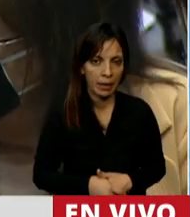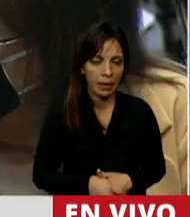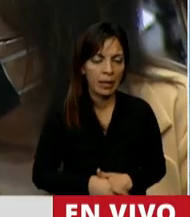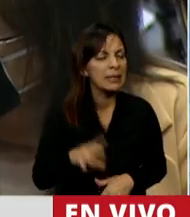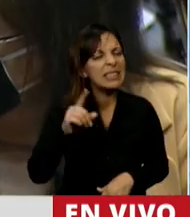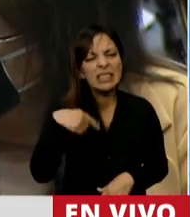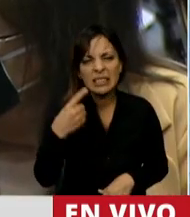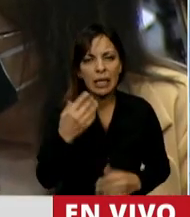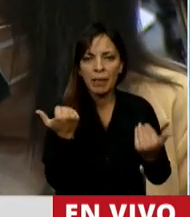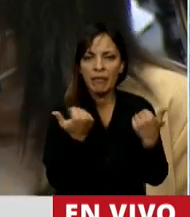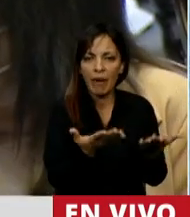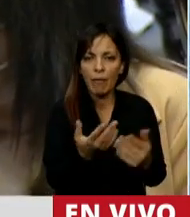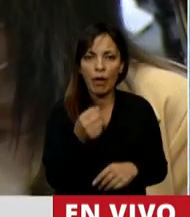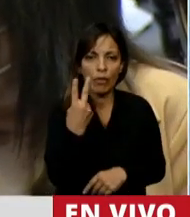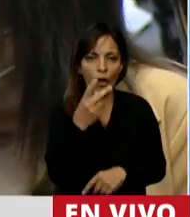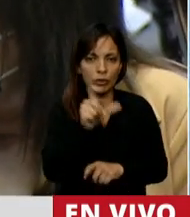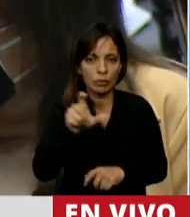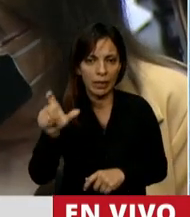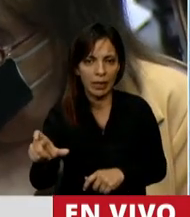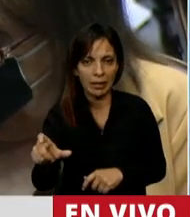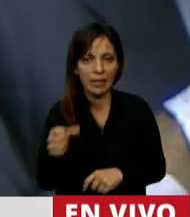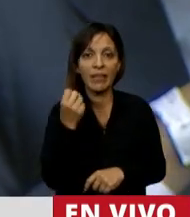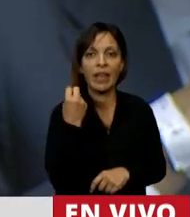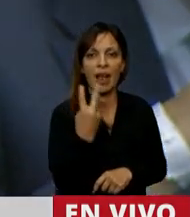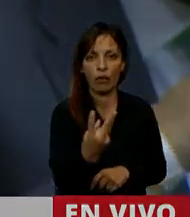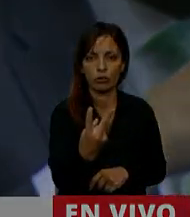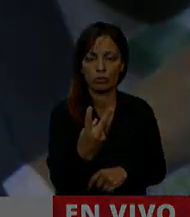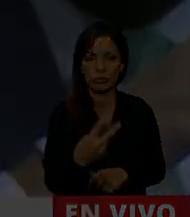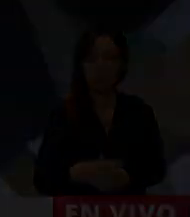a favor de las dos vidas, pero de las dos. Gracias, diputada.